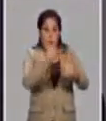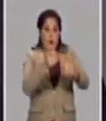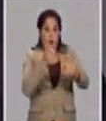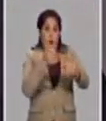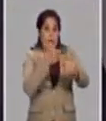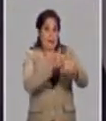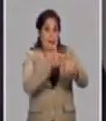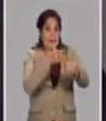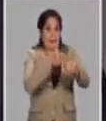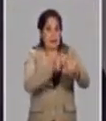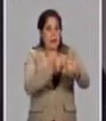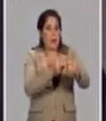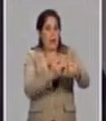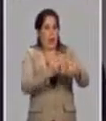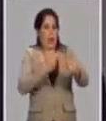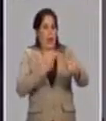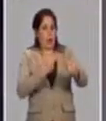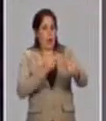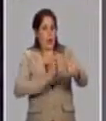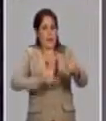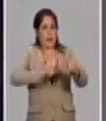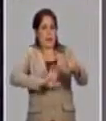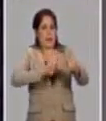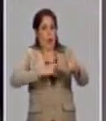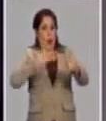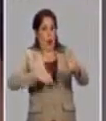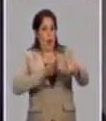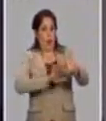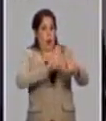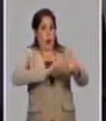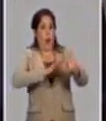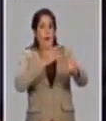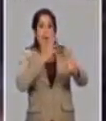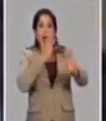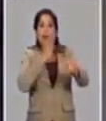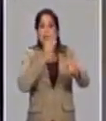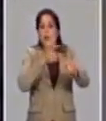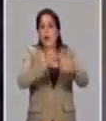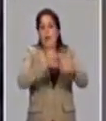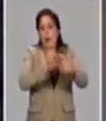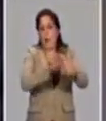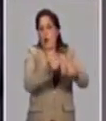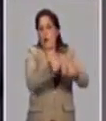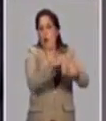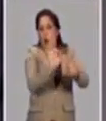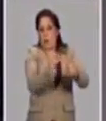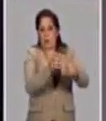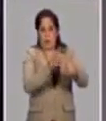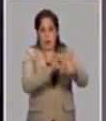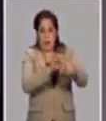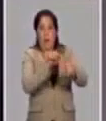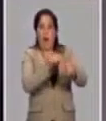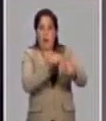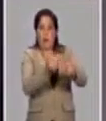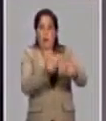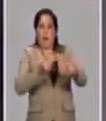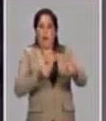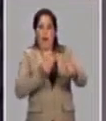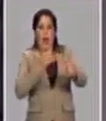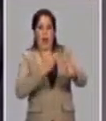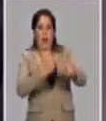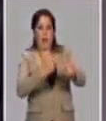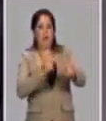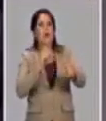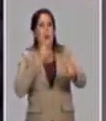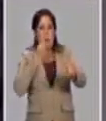que se induce repuesta de anticuerpos neutralizantes similar a los pacientes convalescientes, pues eso te